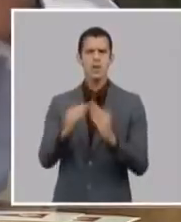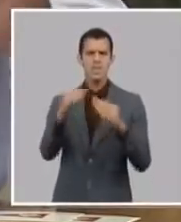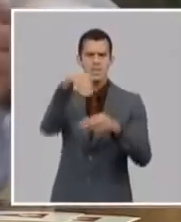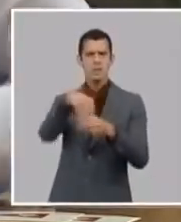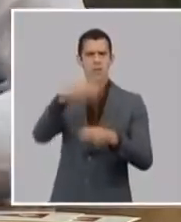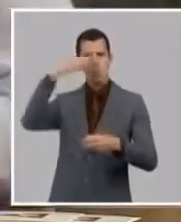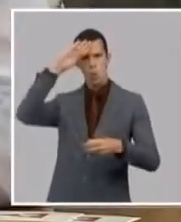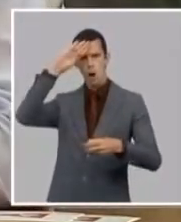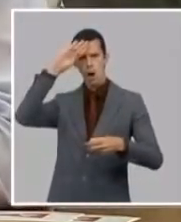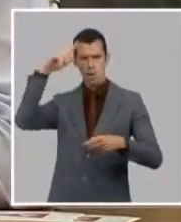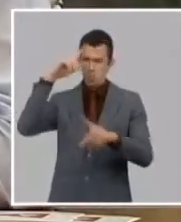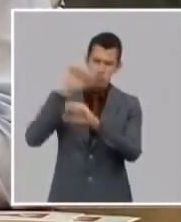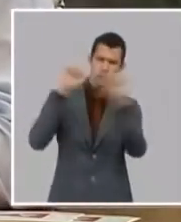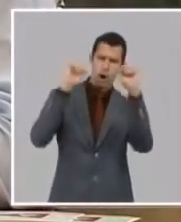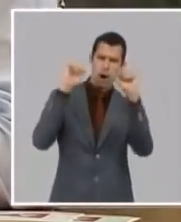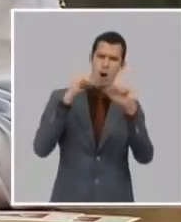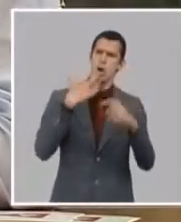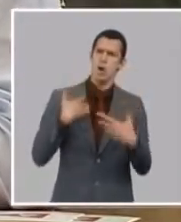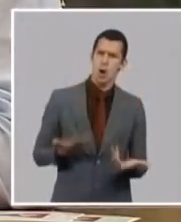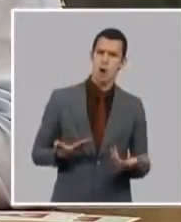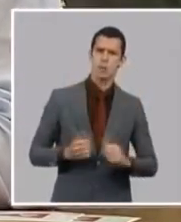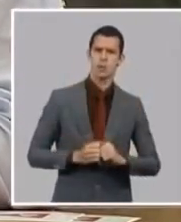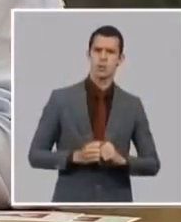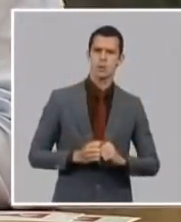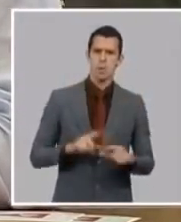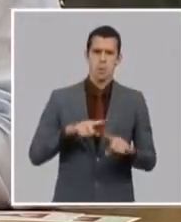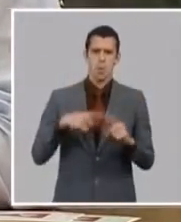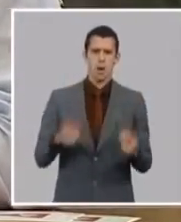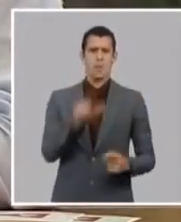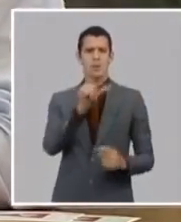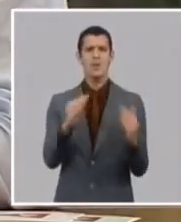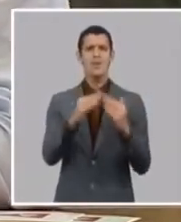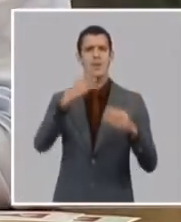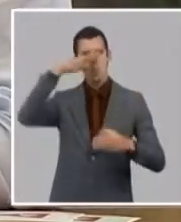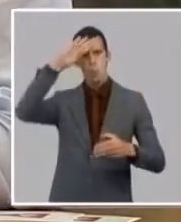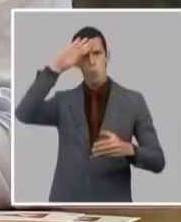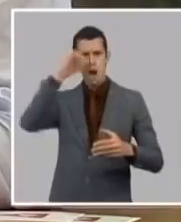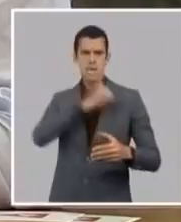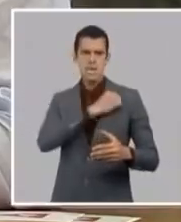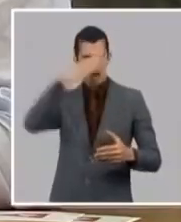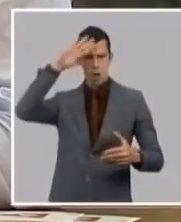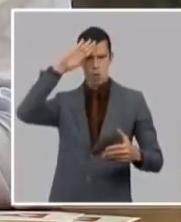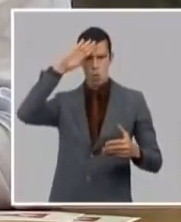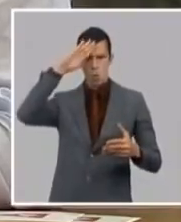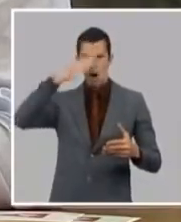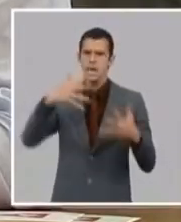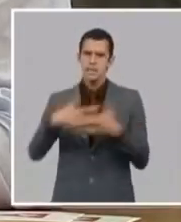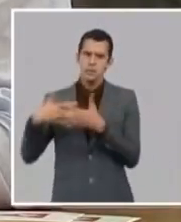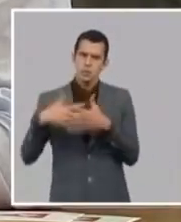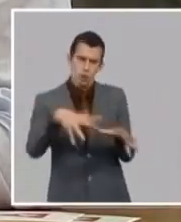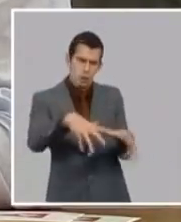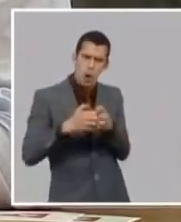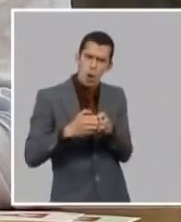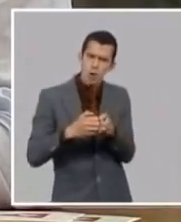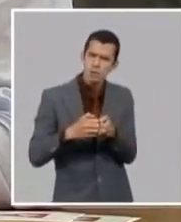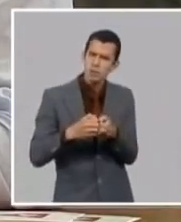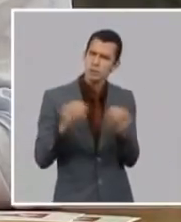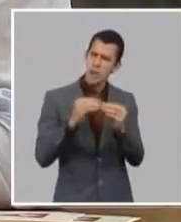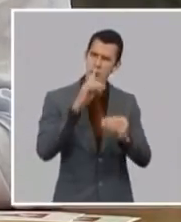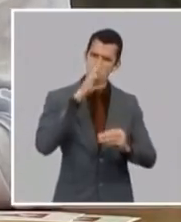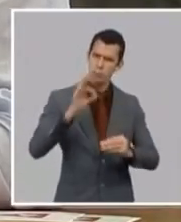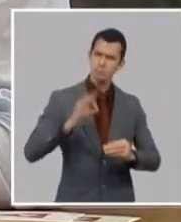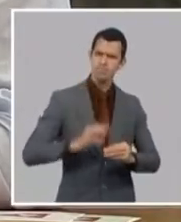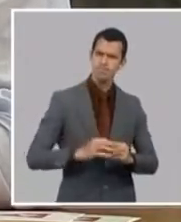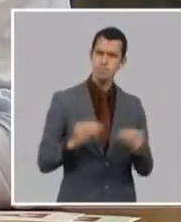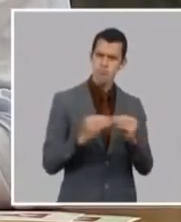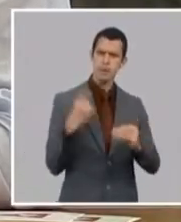delincuentes y entonces anexionistas eso nosotros lo tenemos que atender y lo tenemos que tenemos que